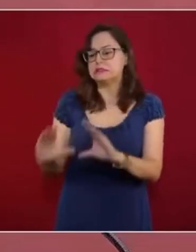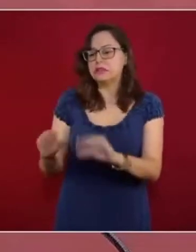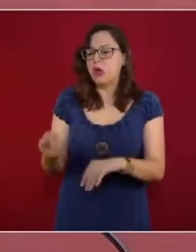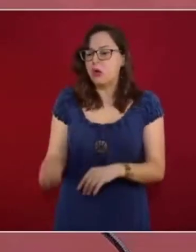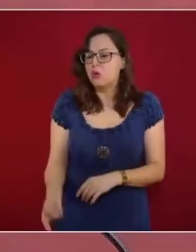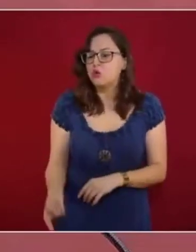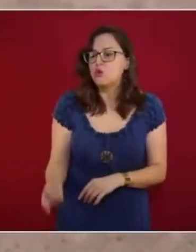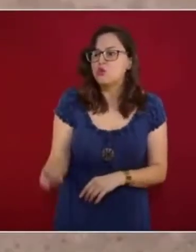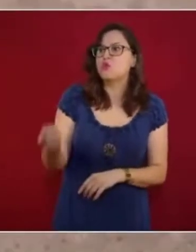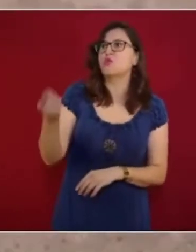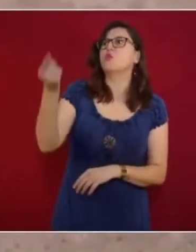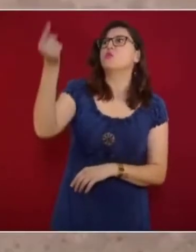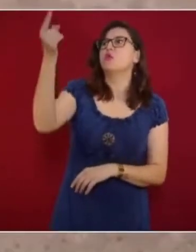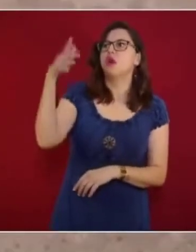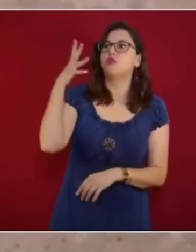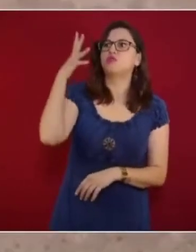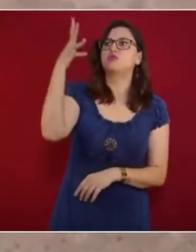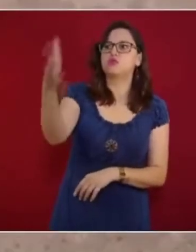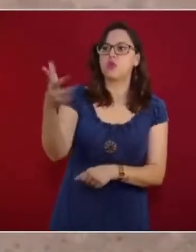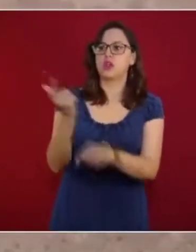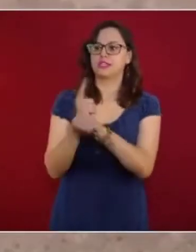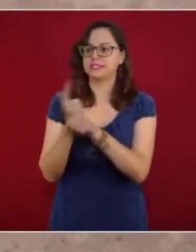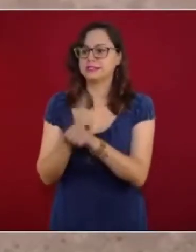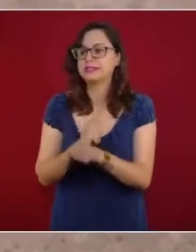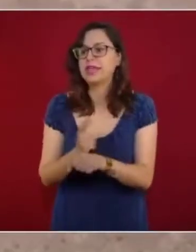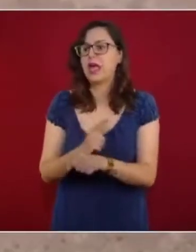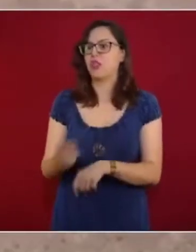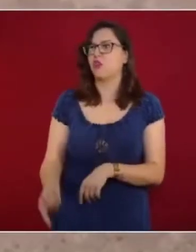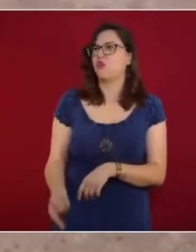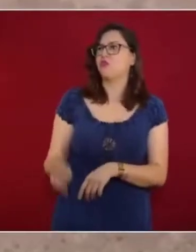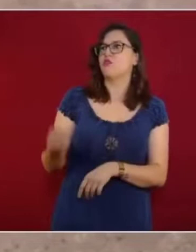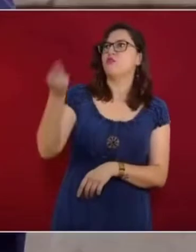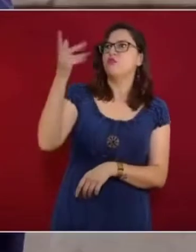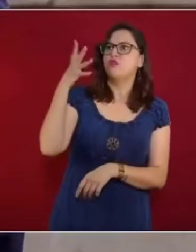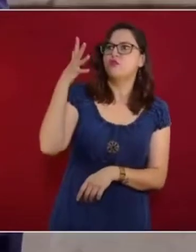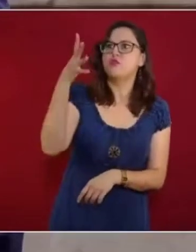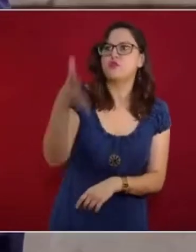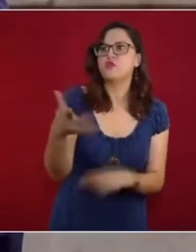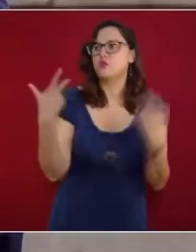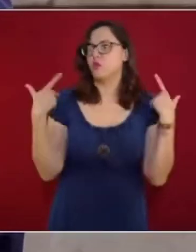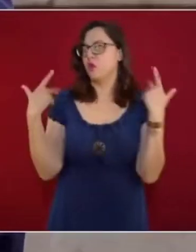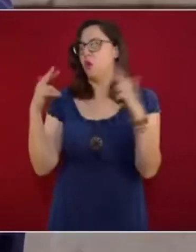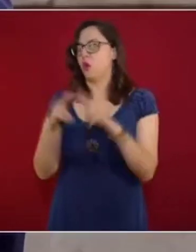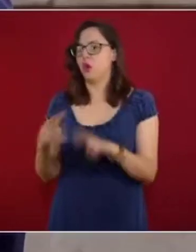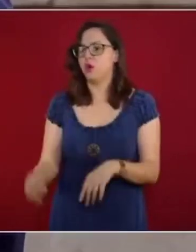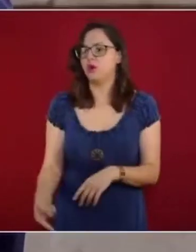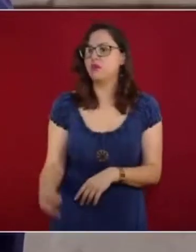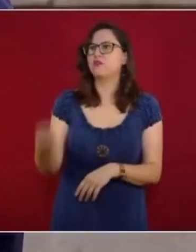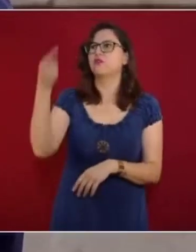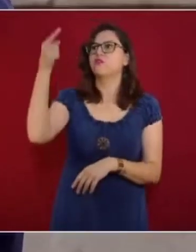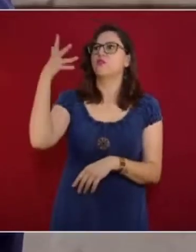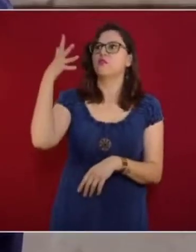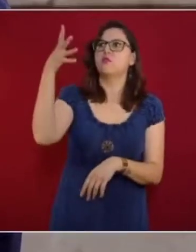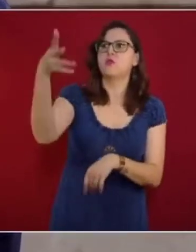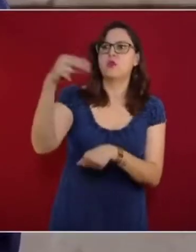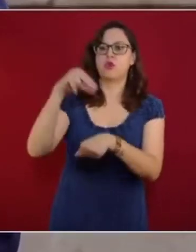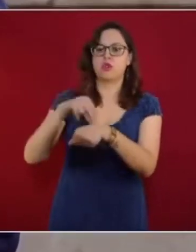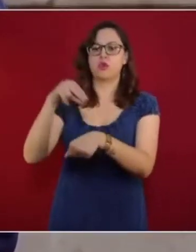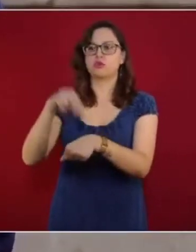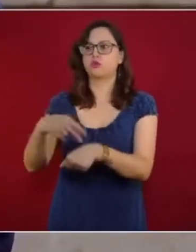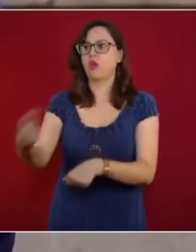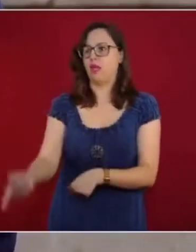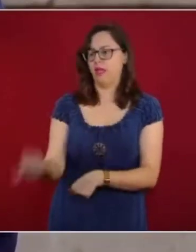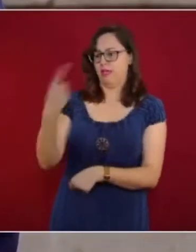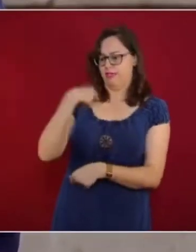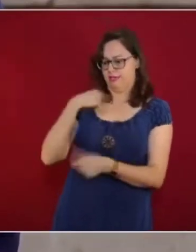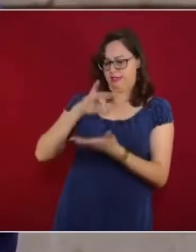soy licenciado. Gracias a ti, soy profesor. O gracias a ti, soy un buen doctor. Y eso, yo le decía